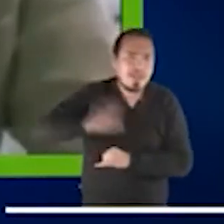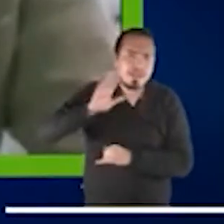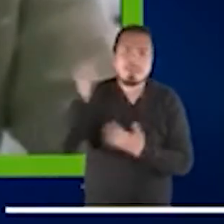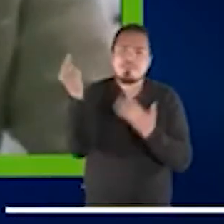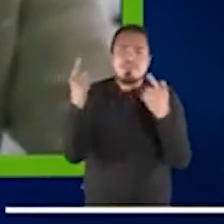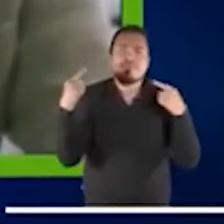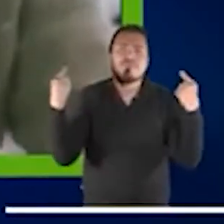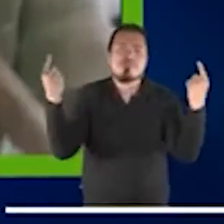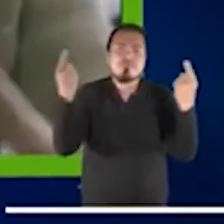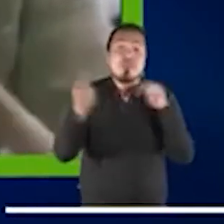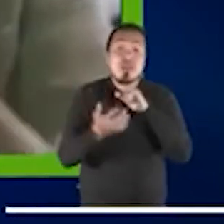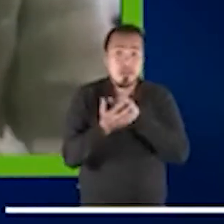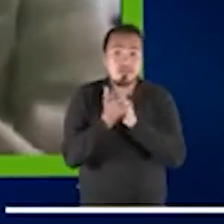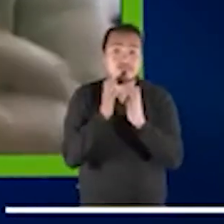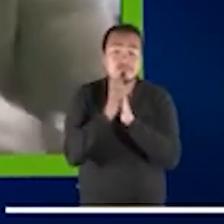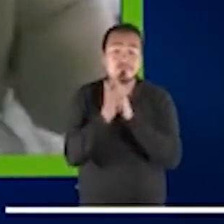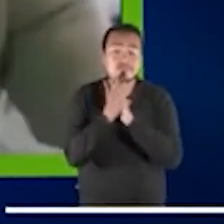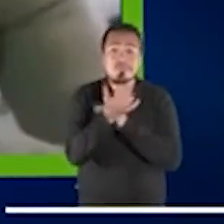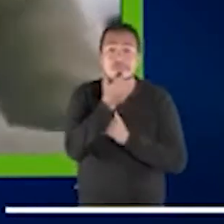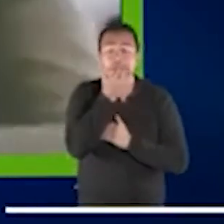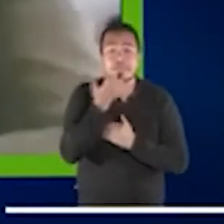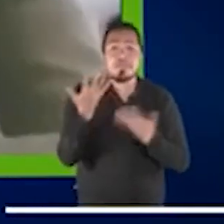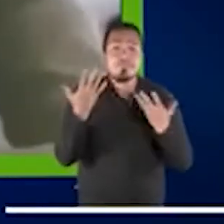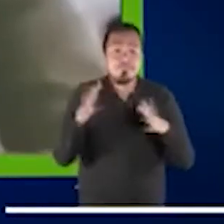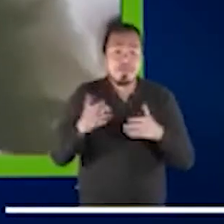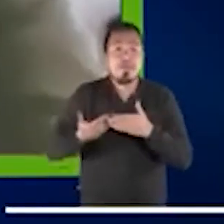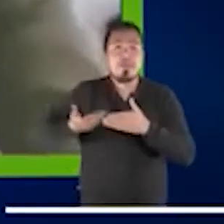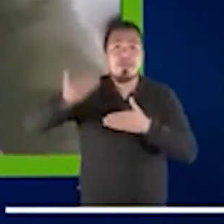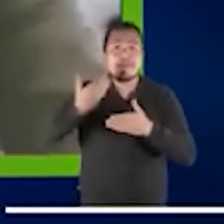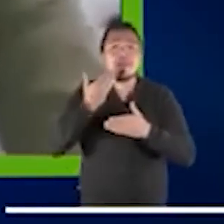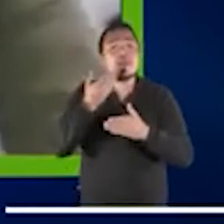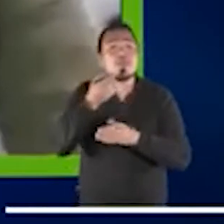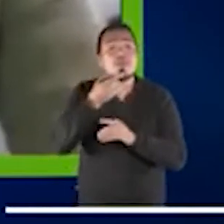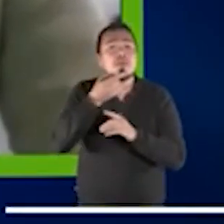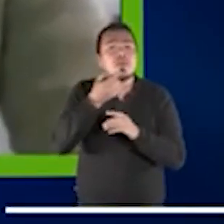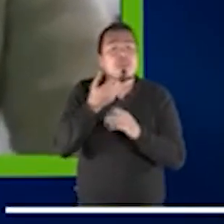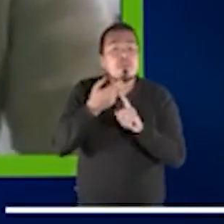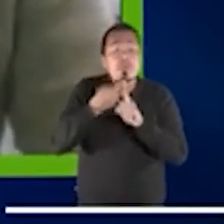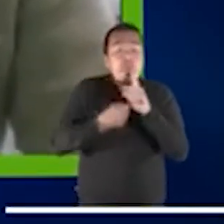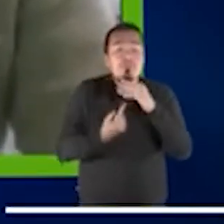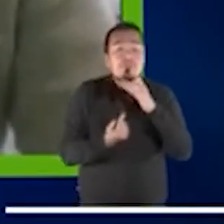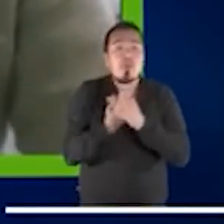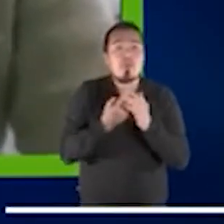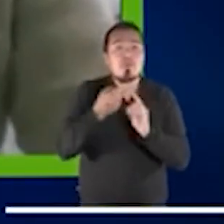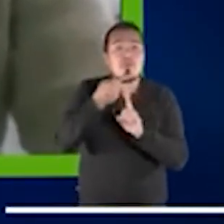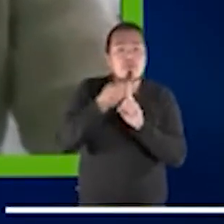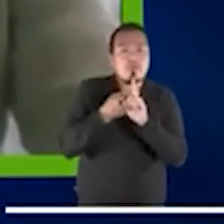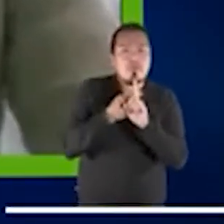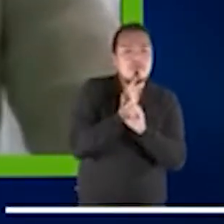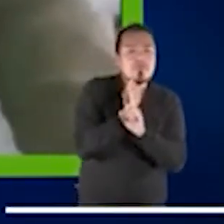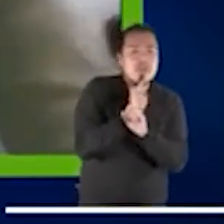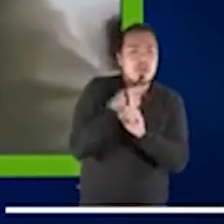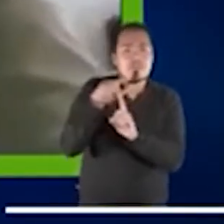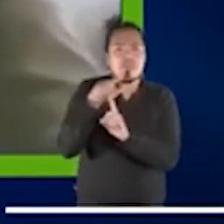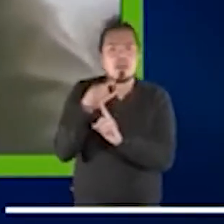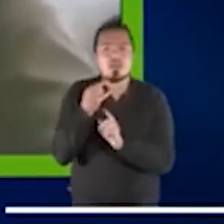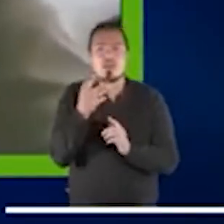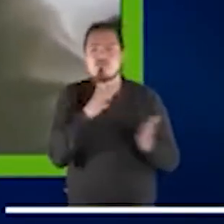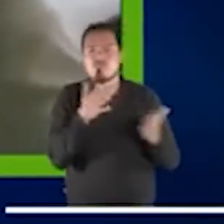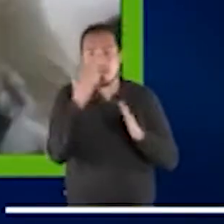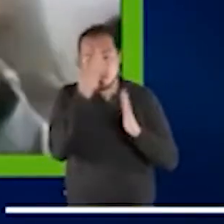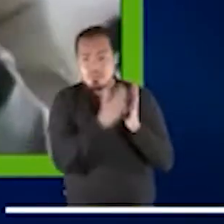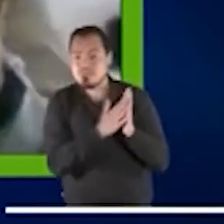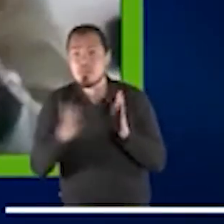olvidar que ya desde un comienzo, en febrero, marzo, abril de 2020, los organismos internacionales y